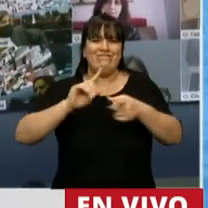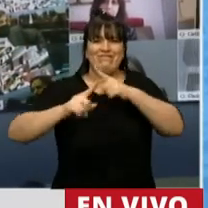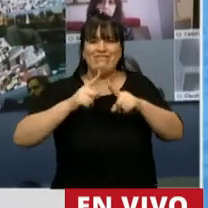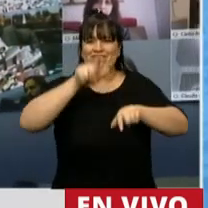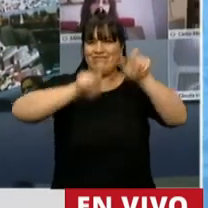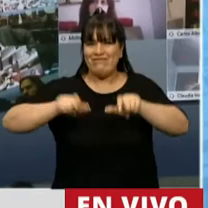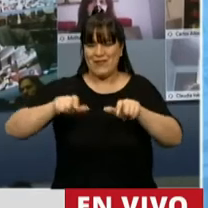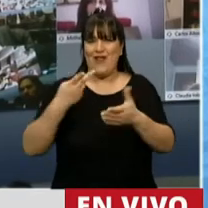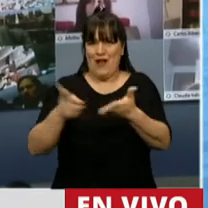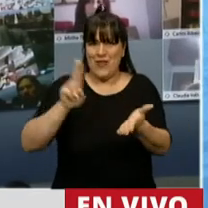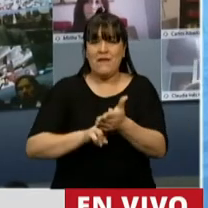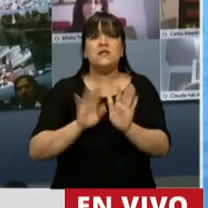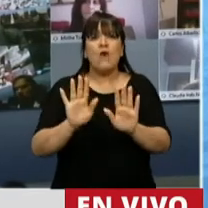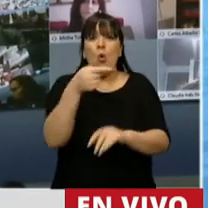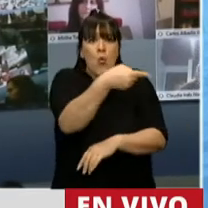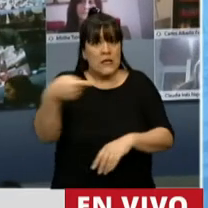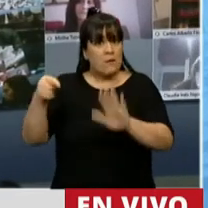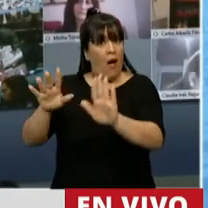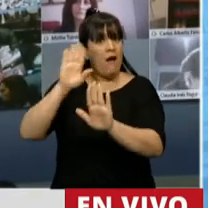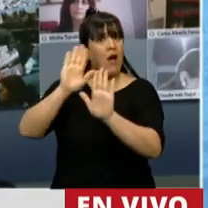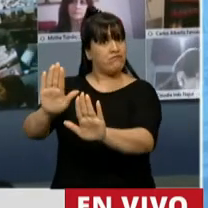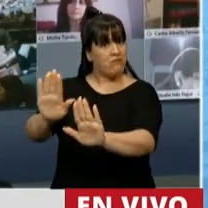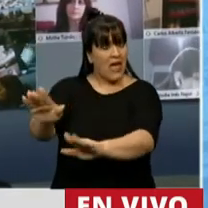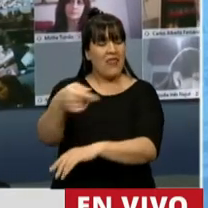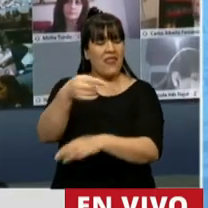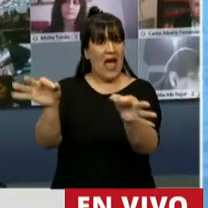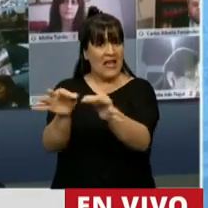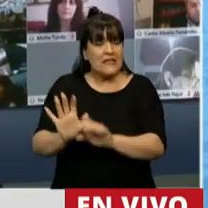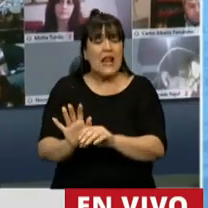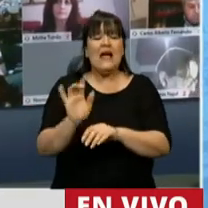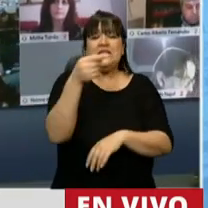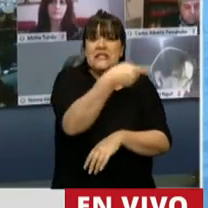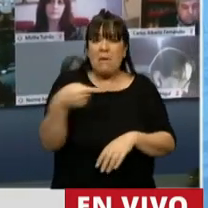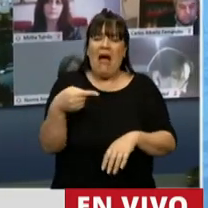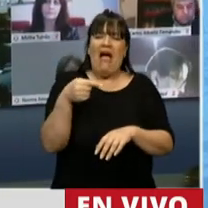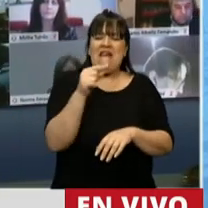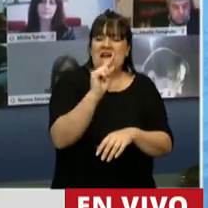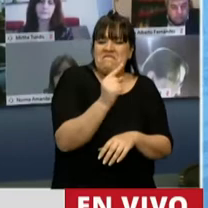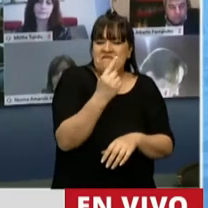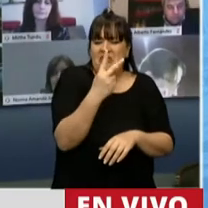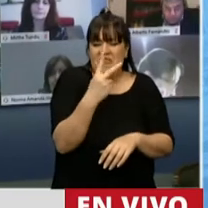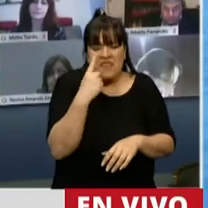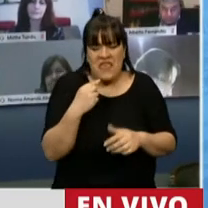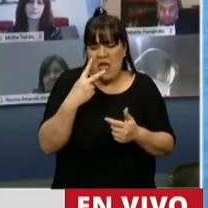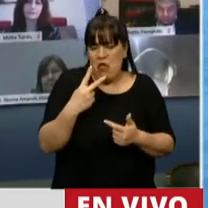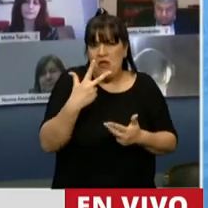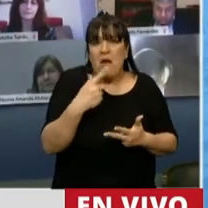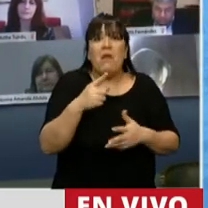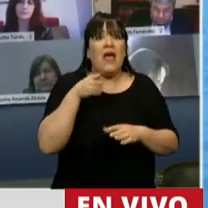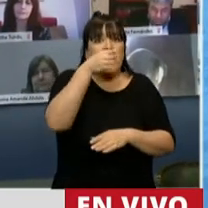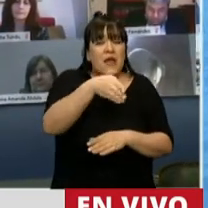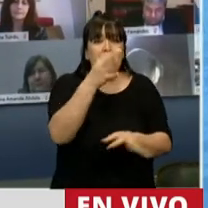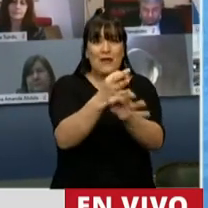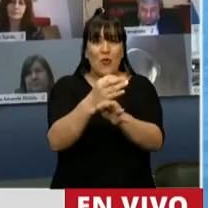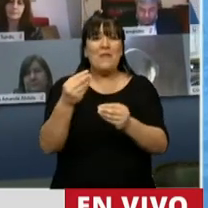permítanme, estuvimos una semana en las islas. En esa semana, los primeros días, íbamos a la escuela que se construyó después